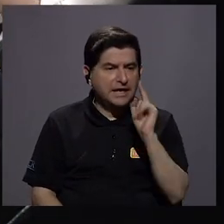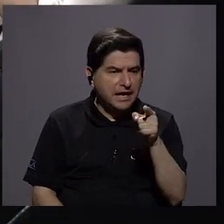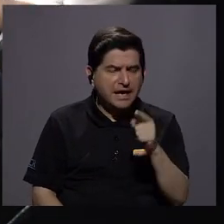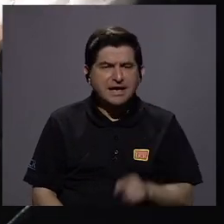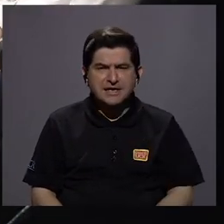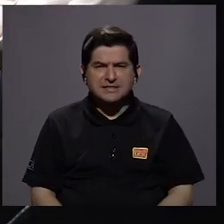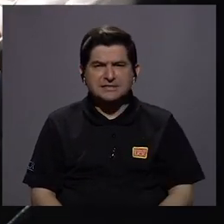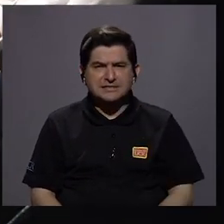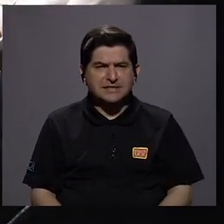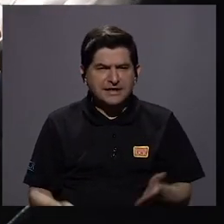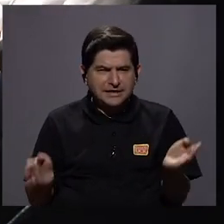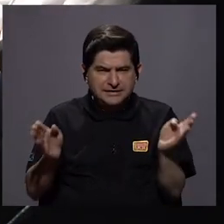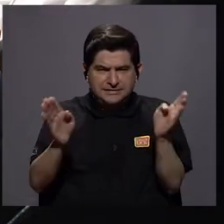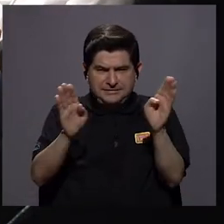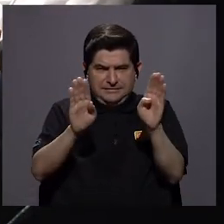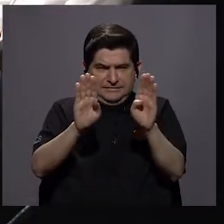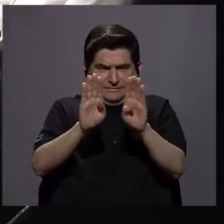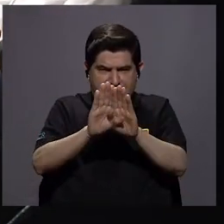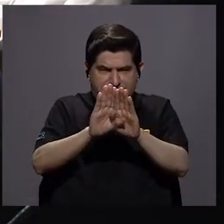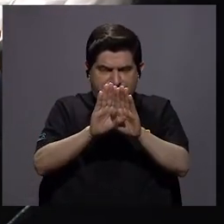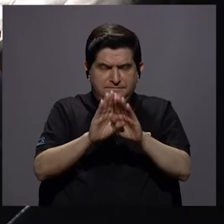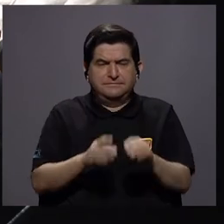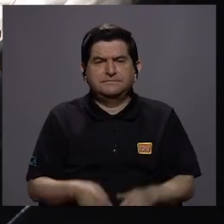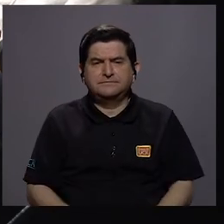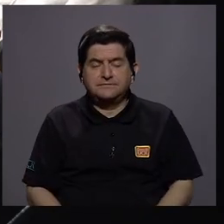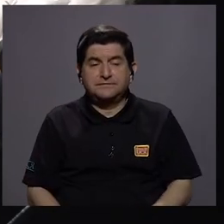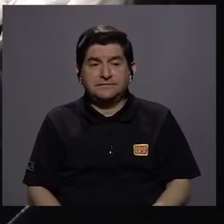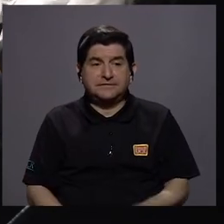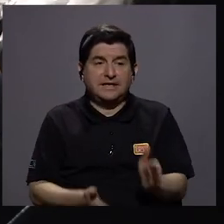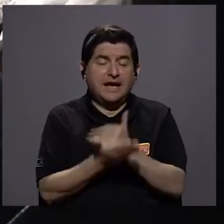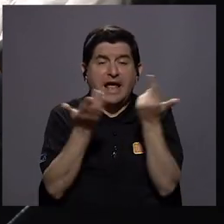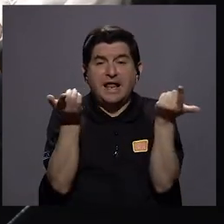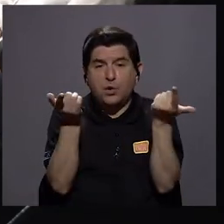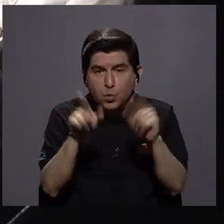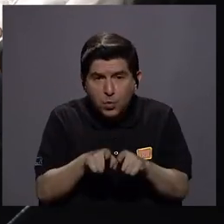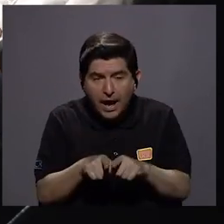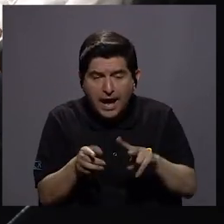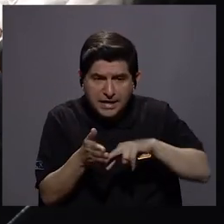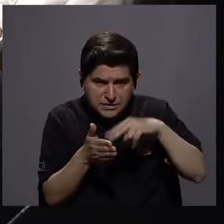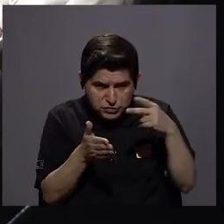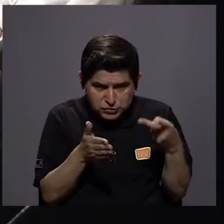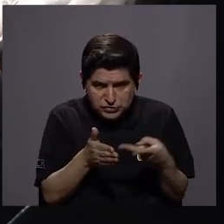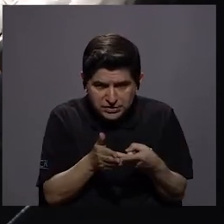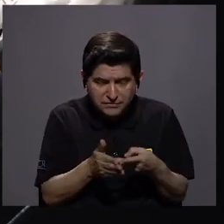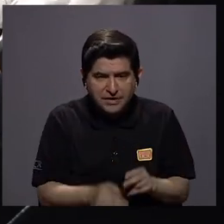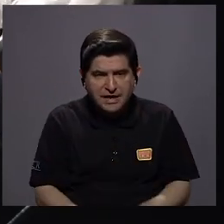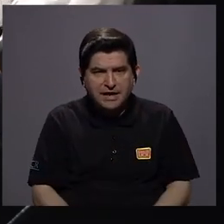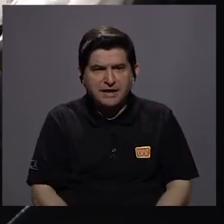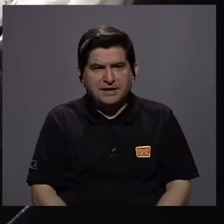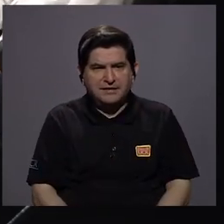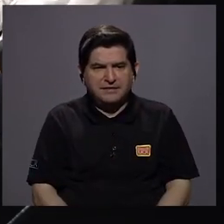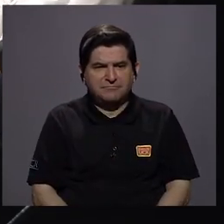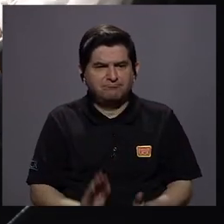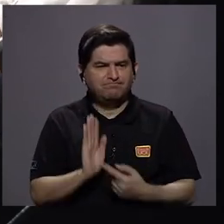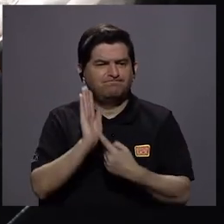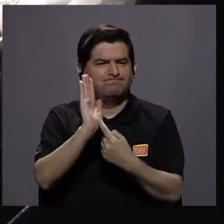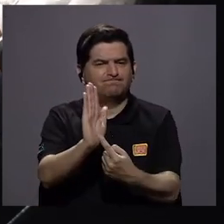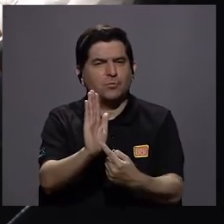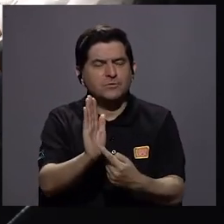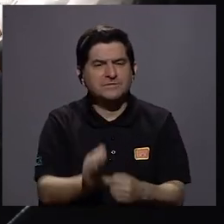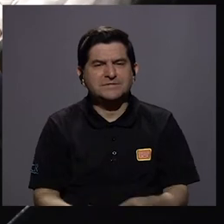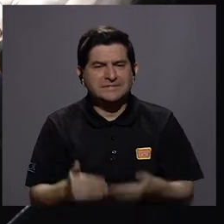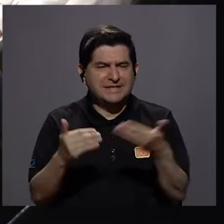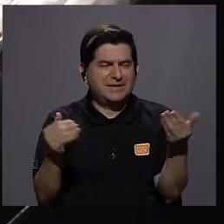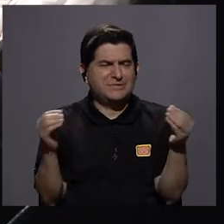confinamiento pues a veces o en algunos casos ha traído lo más o ha mostrado